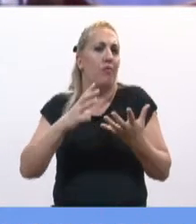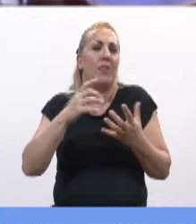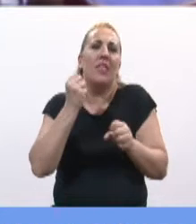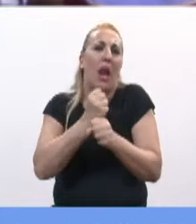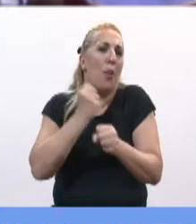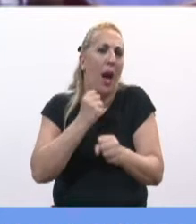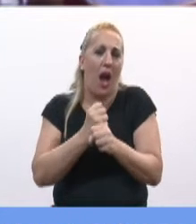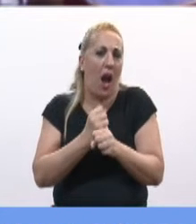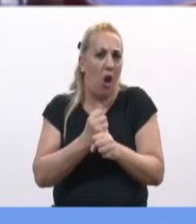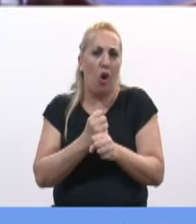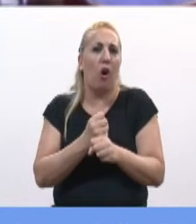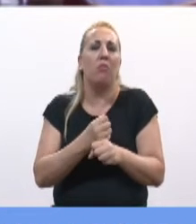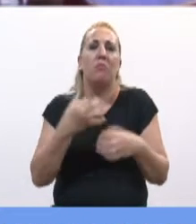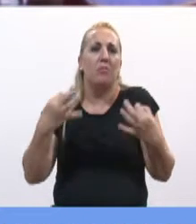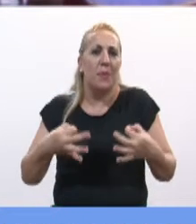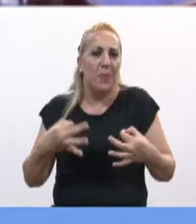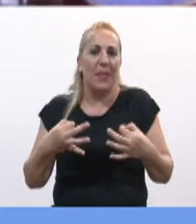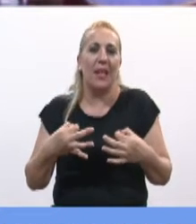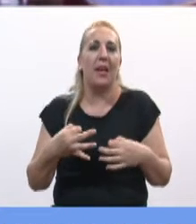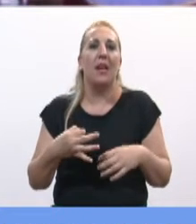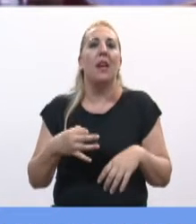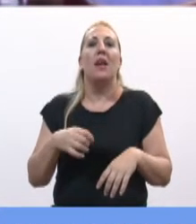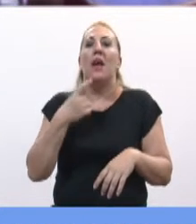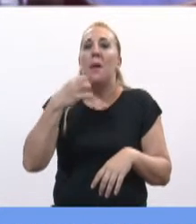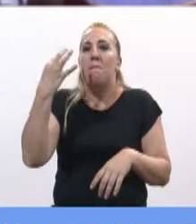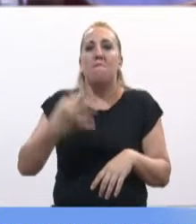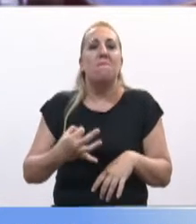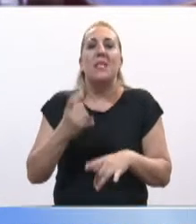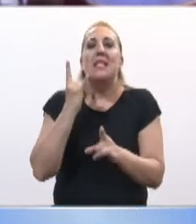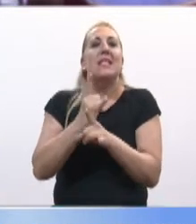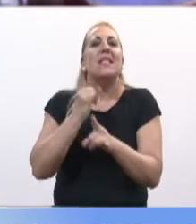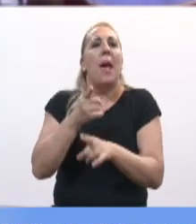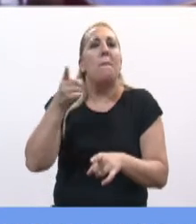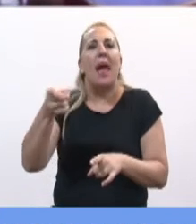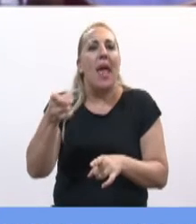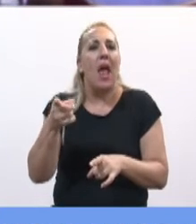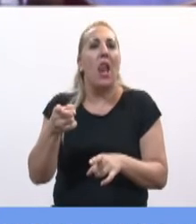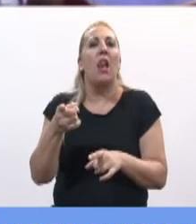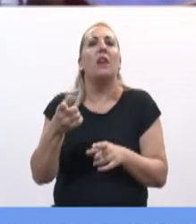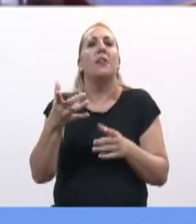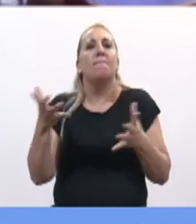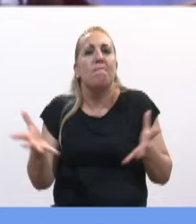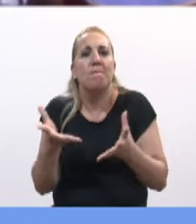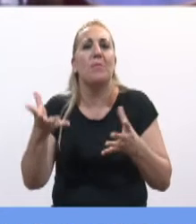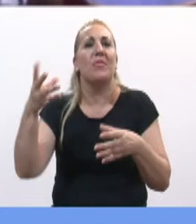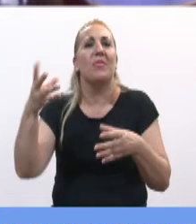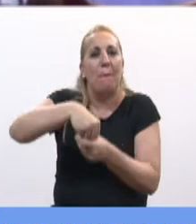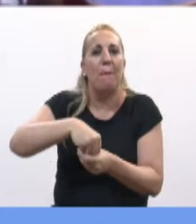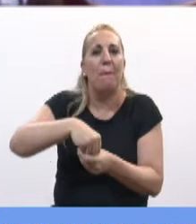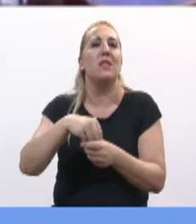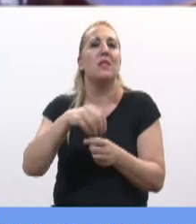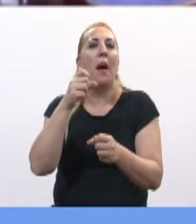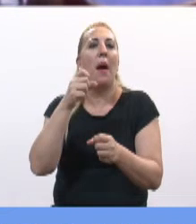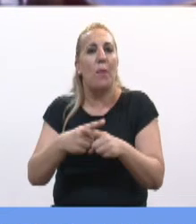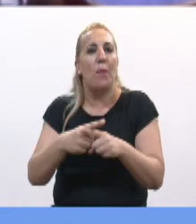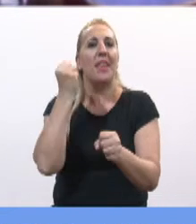puedo destacar dos. Una, la promoción que hizo siempre de la participación en la política y en la gestión